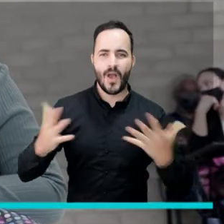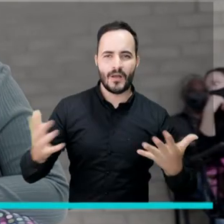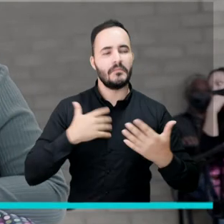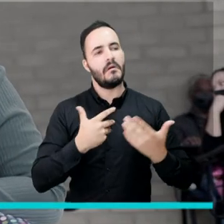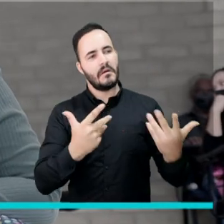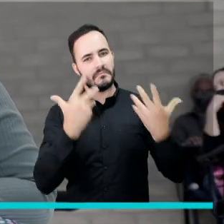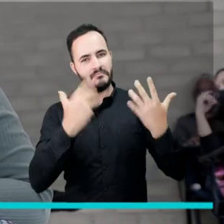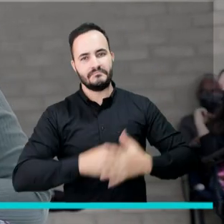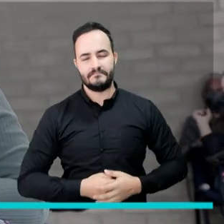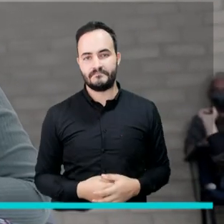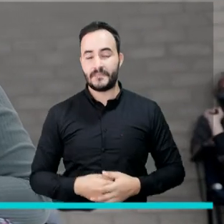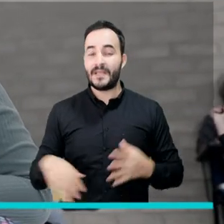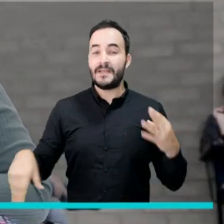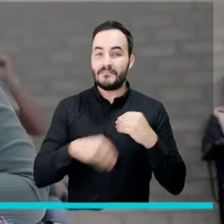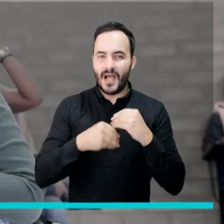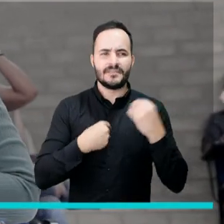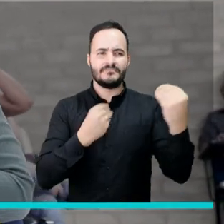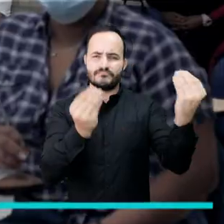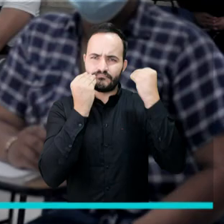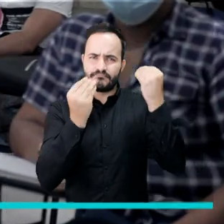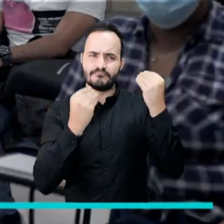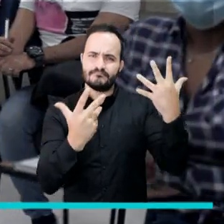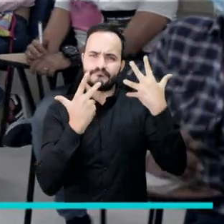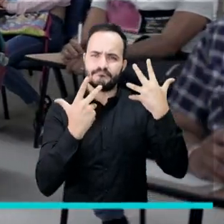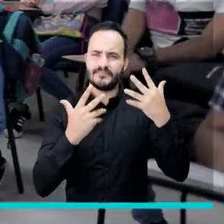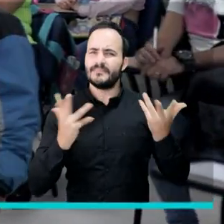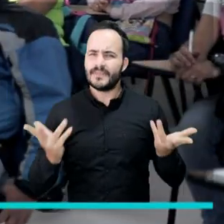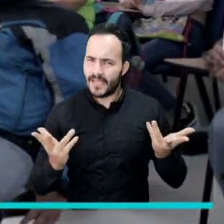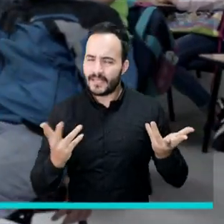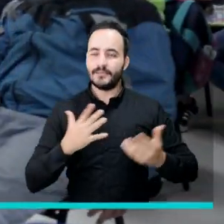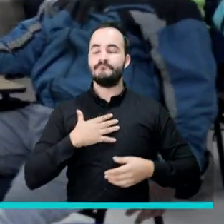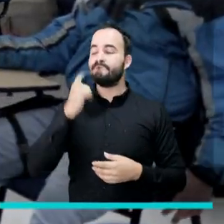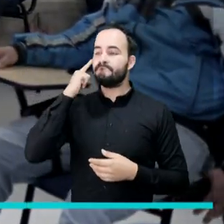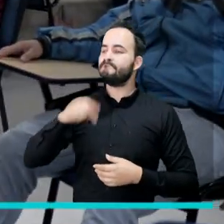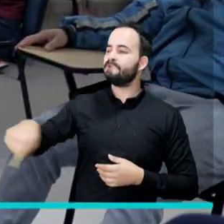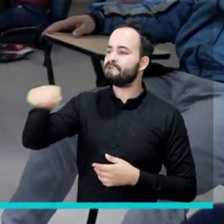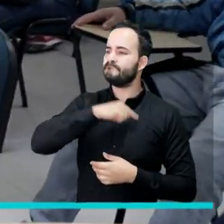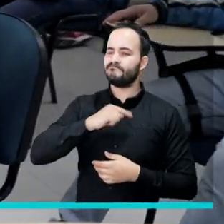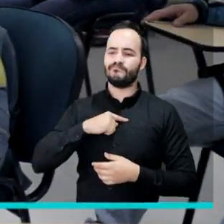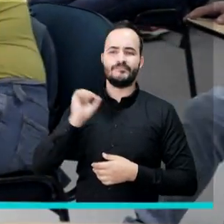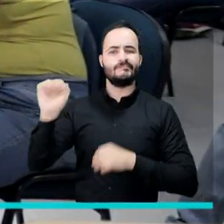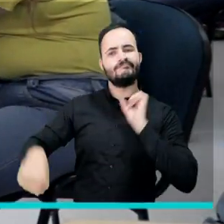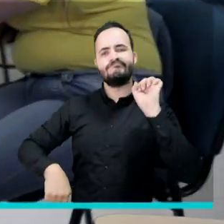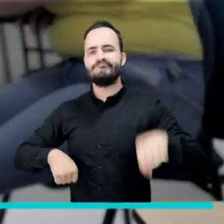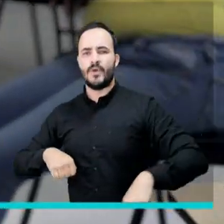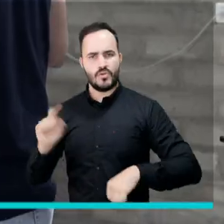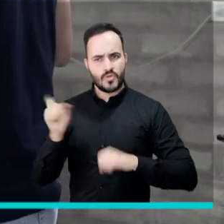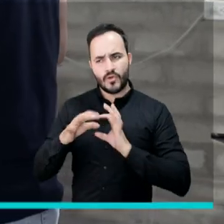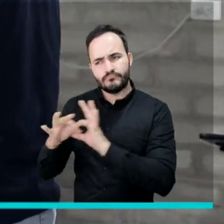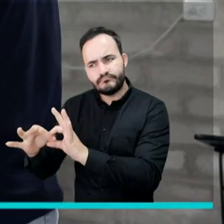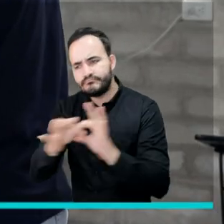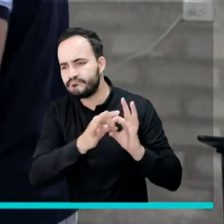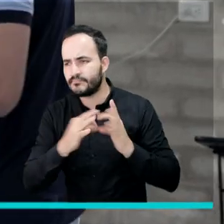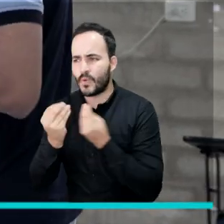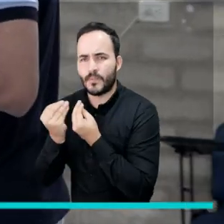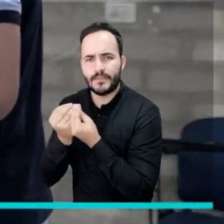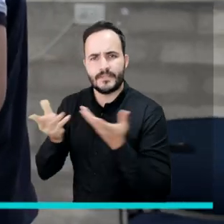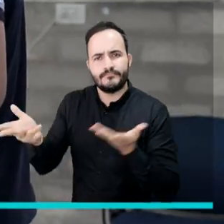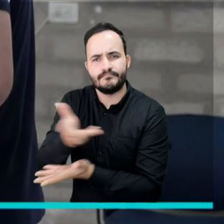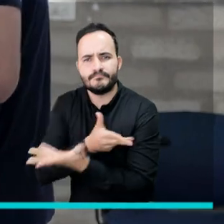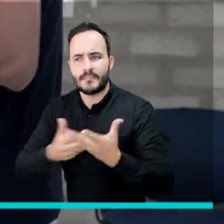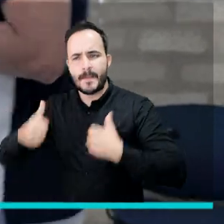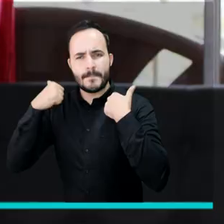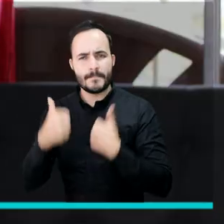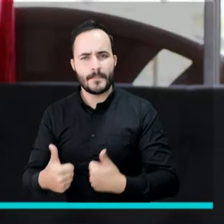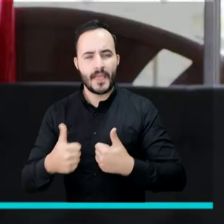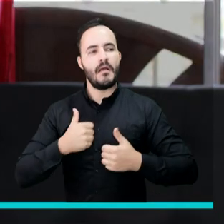Nos capacitaron en cómo ser buenos compañeros con las personas con las que vamos